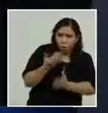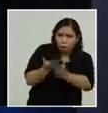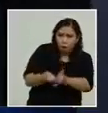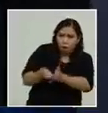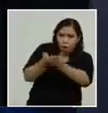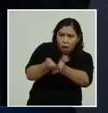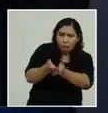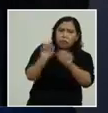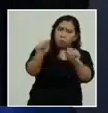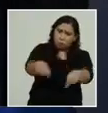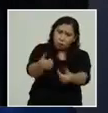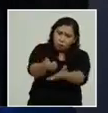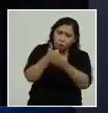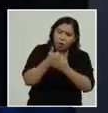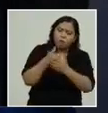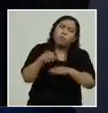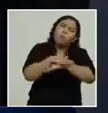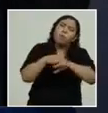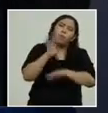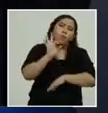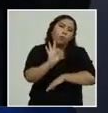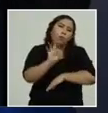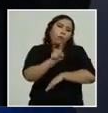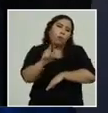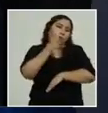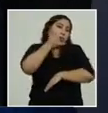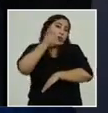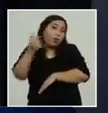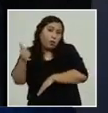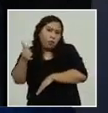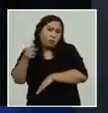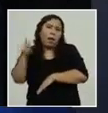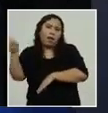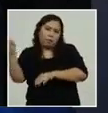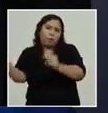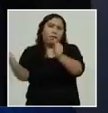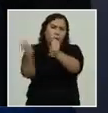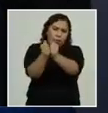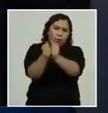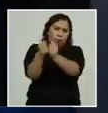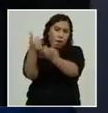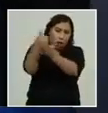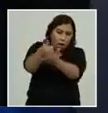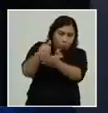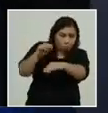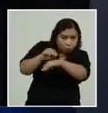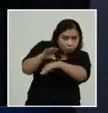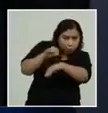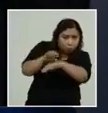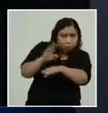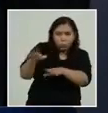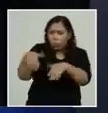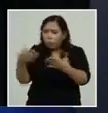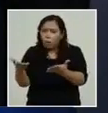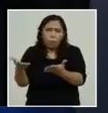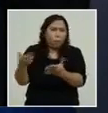que llamen al 911 para poder ponerles la seguridad y seguir haciendo esta labor